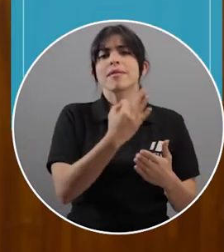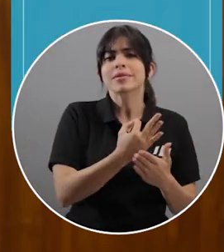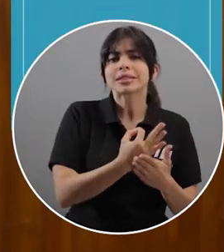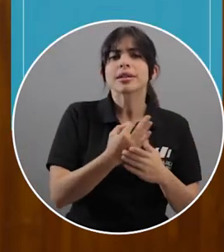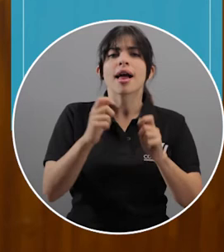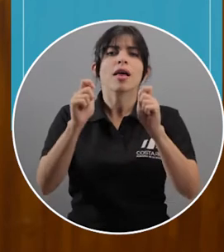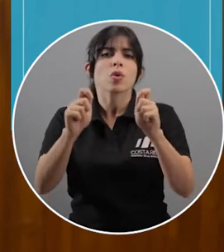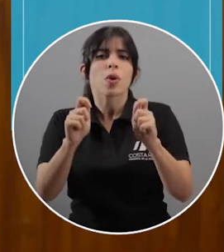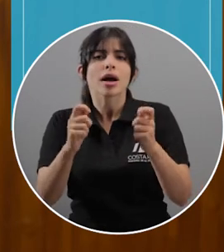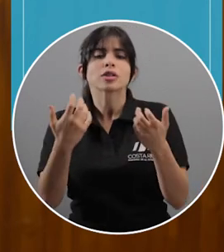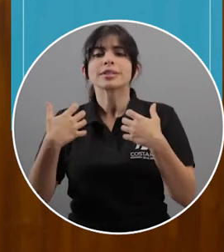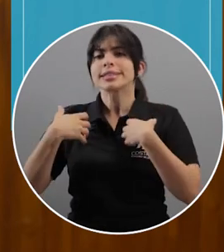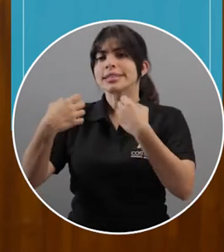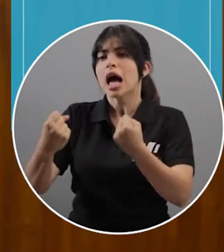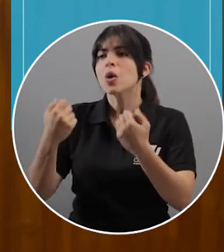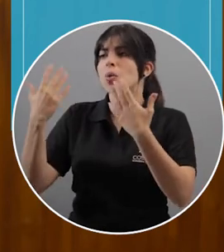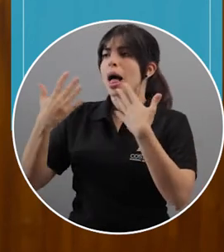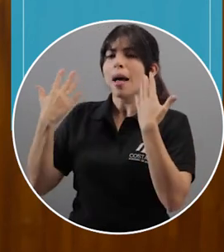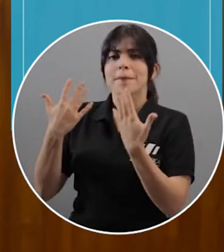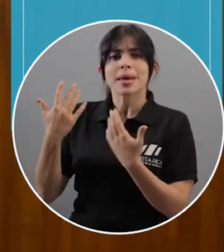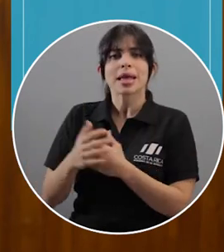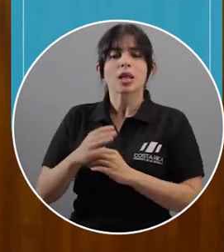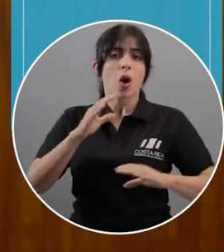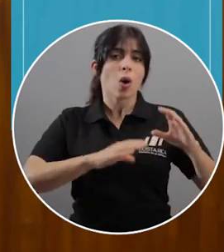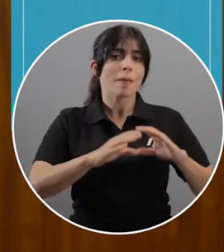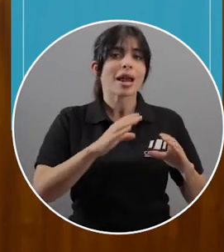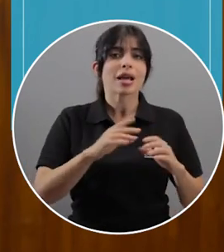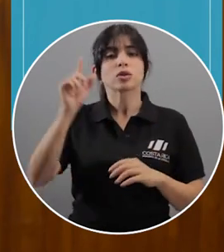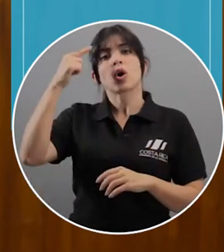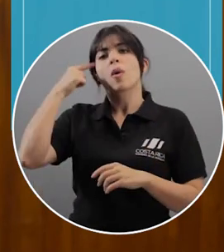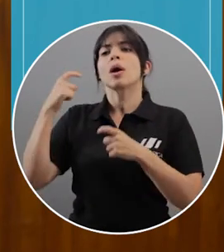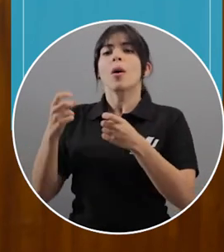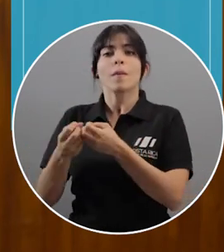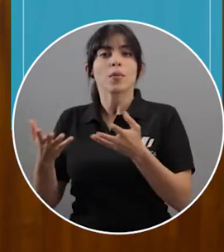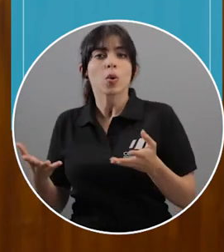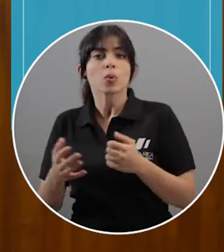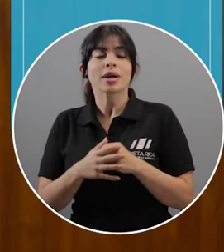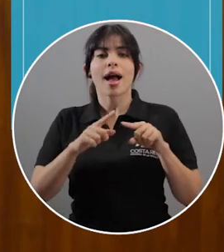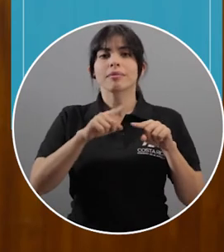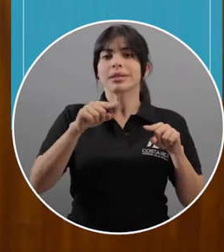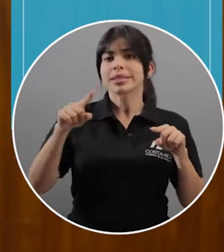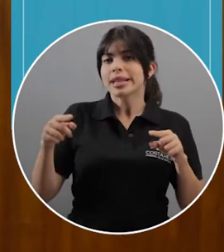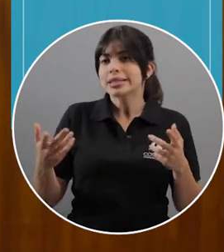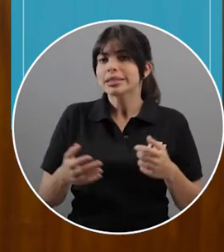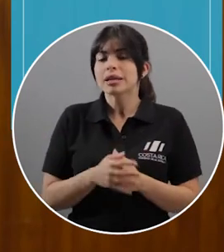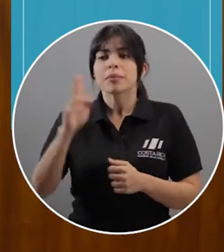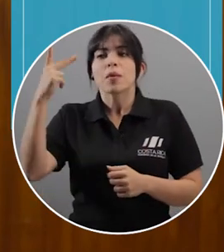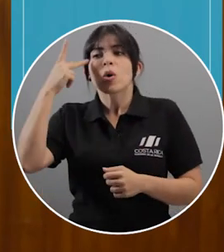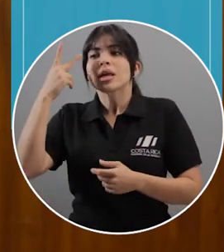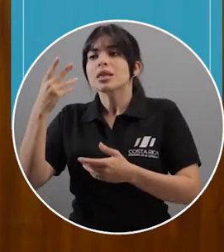fiscales, educación, salud, ambiente, comercio, gobernanza pública, estadísticas,